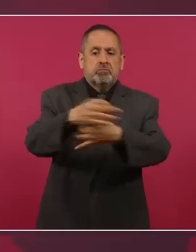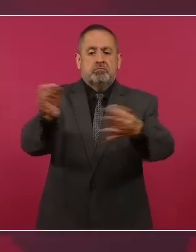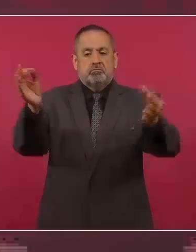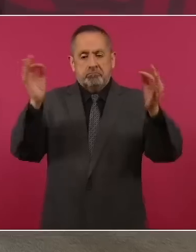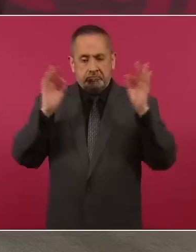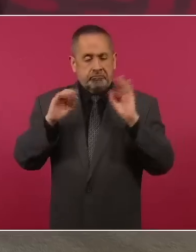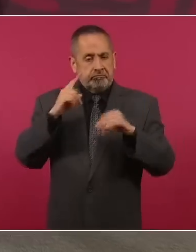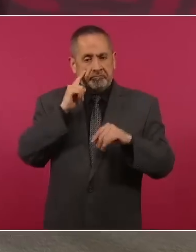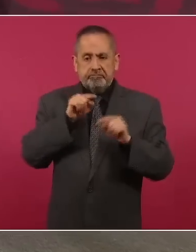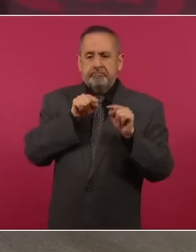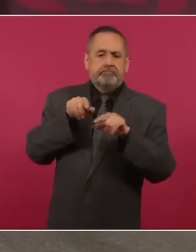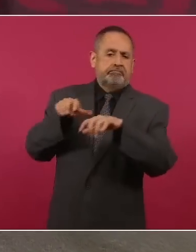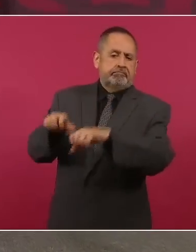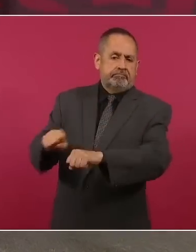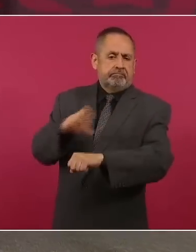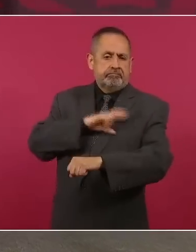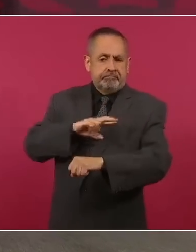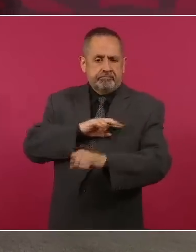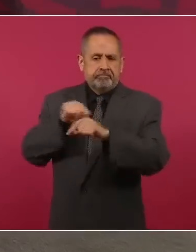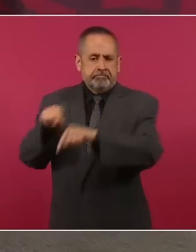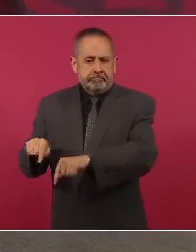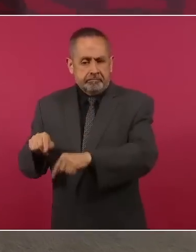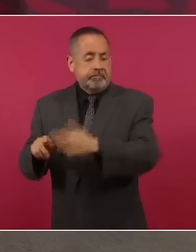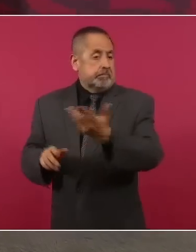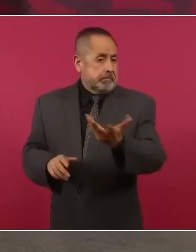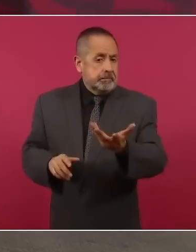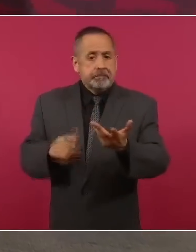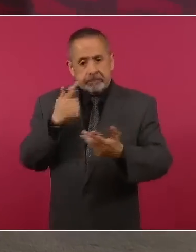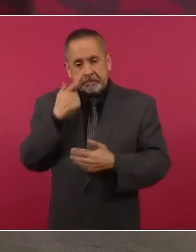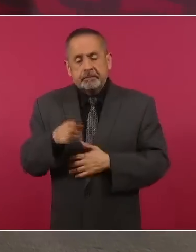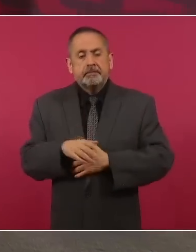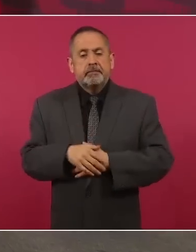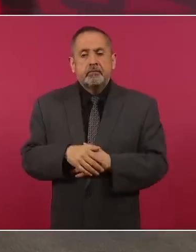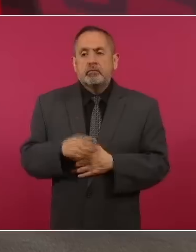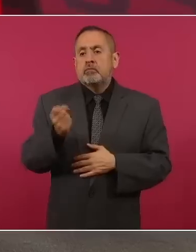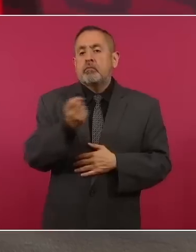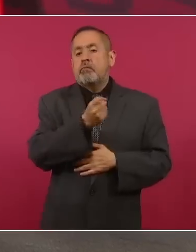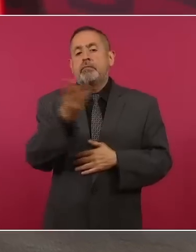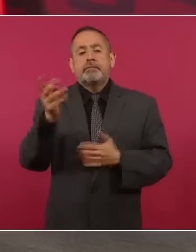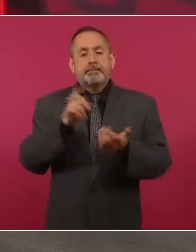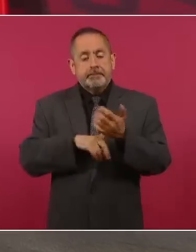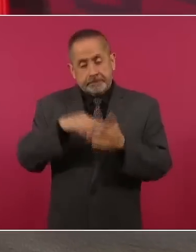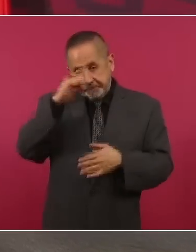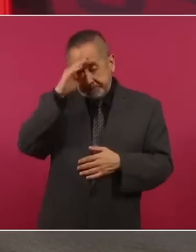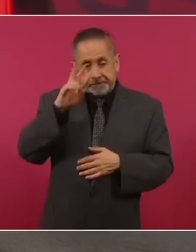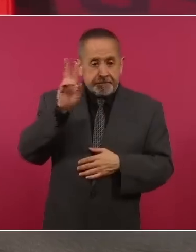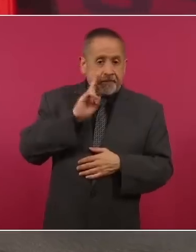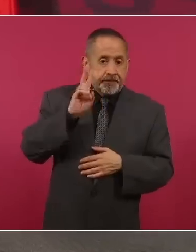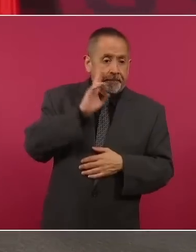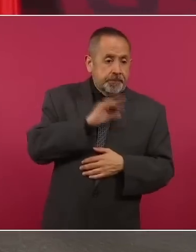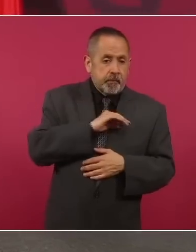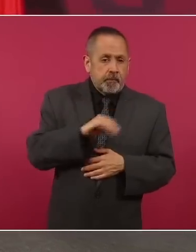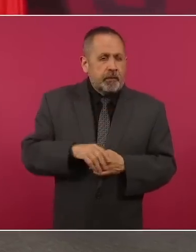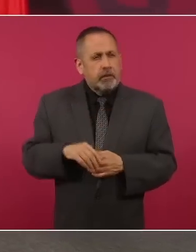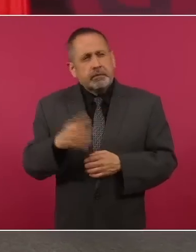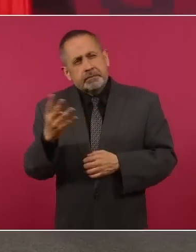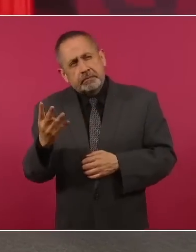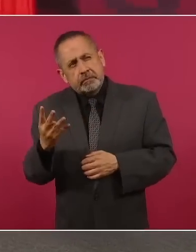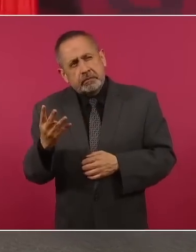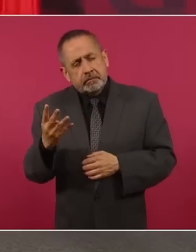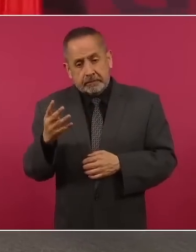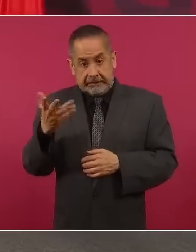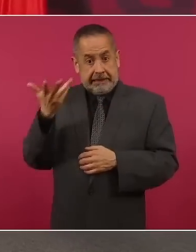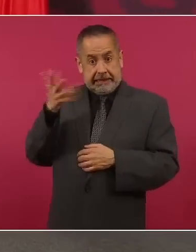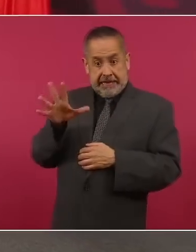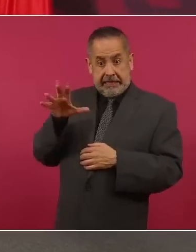hay el compromiso, si se dan las condiciones, de que cuatro parques